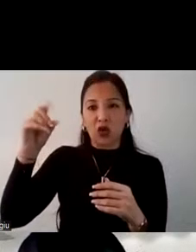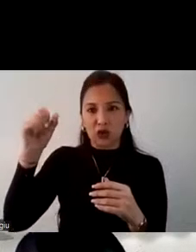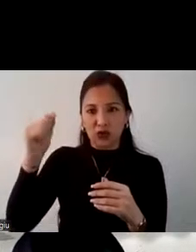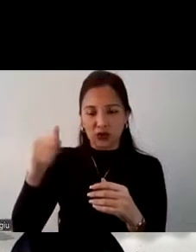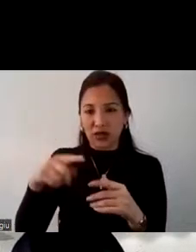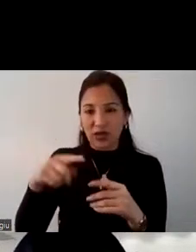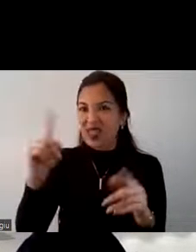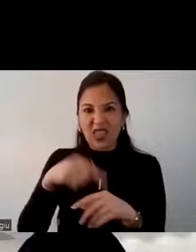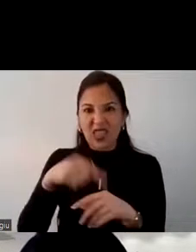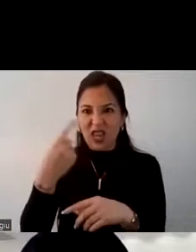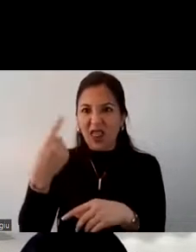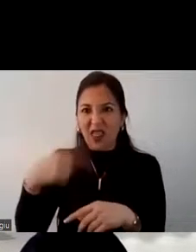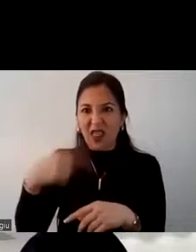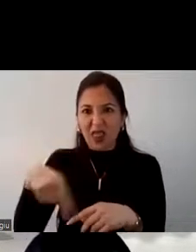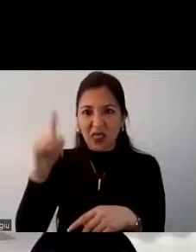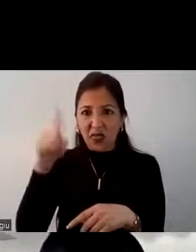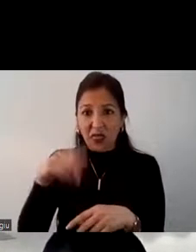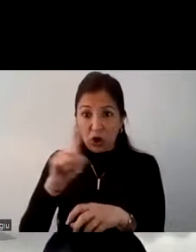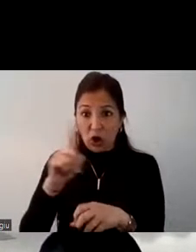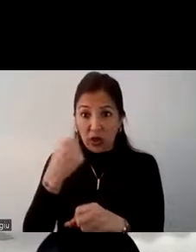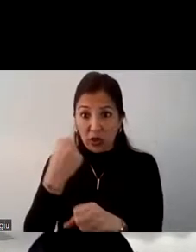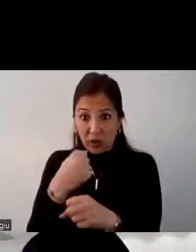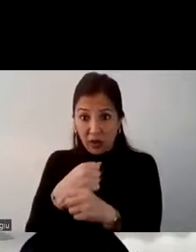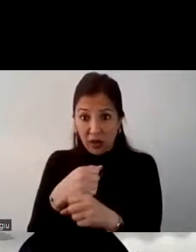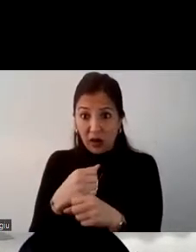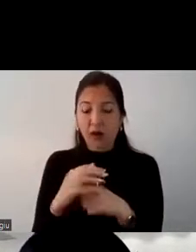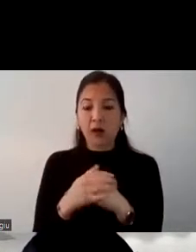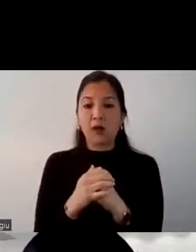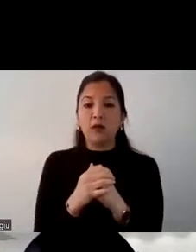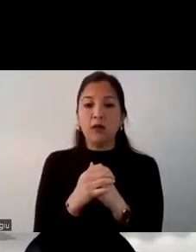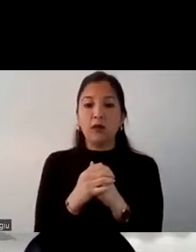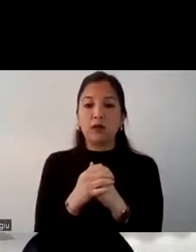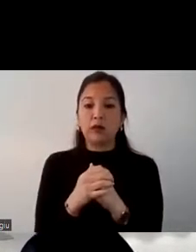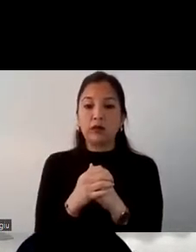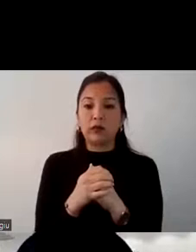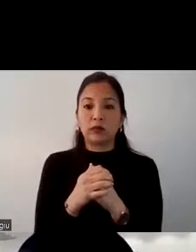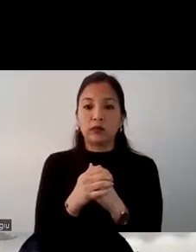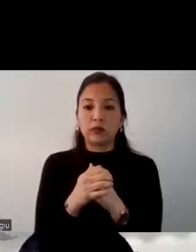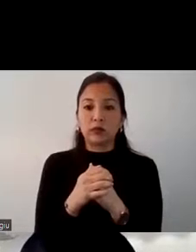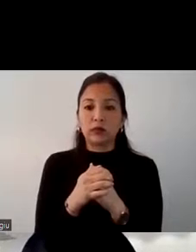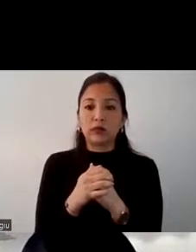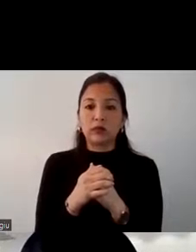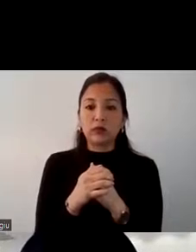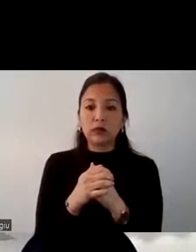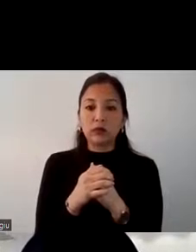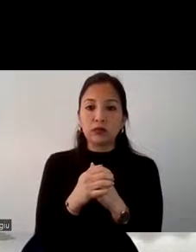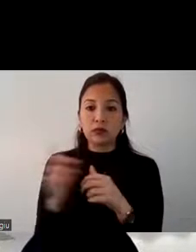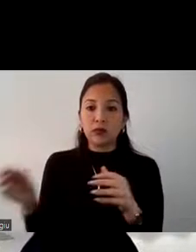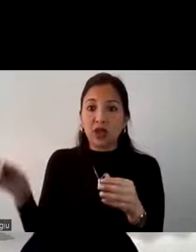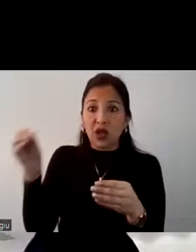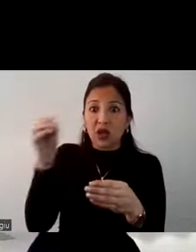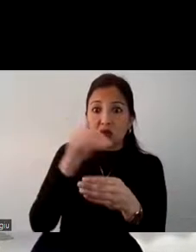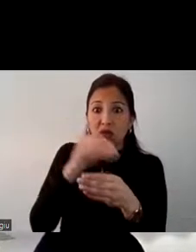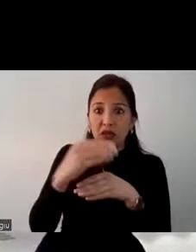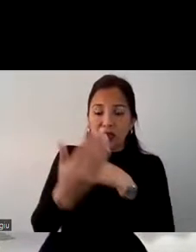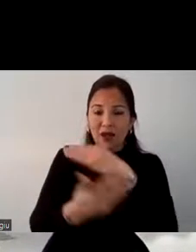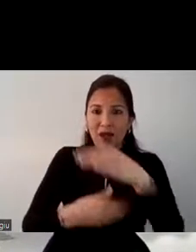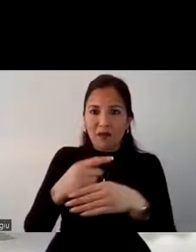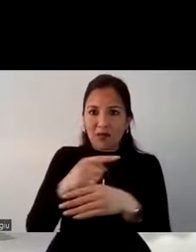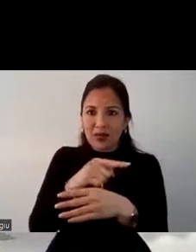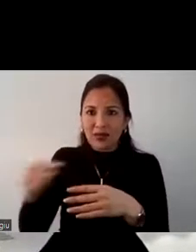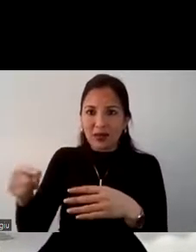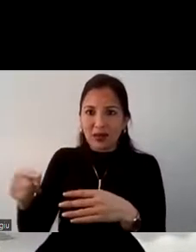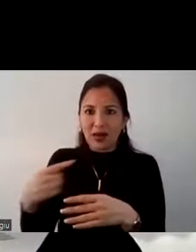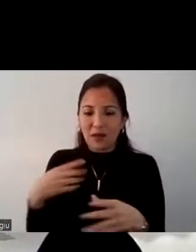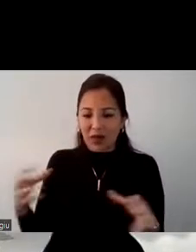presentación anterior que Ecuador tiene muchos feriados incluso lo logran hacer logran mover fechas a fines de semana para poder